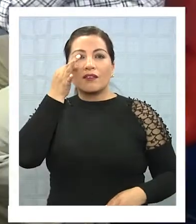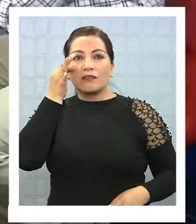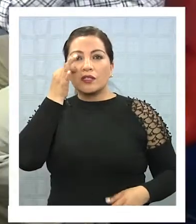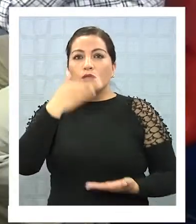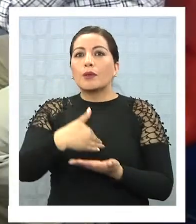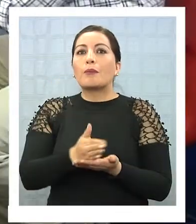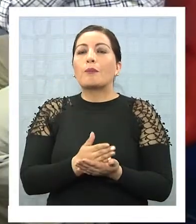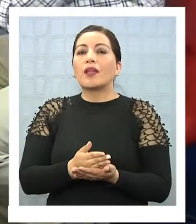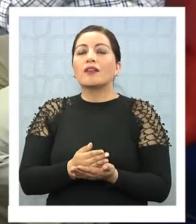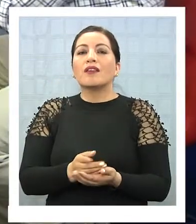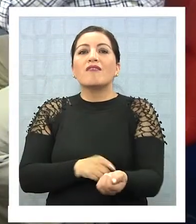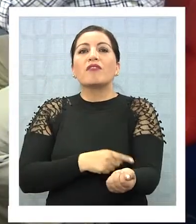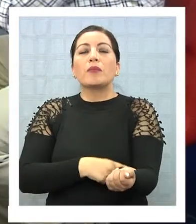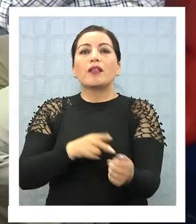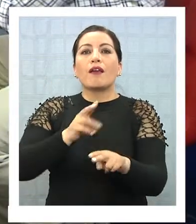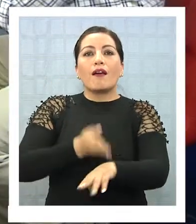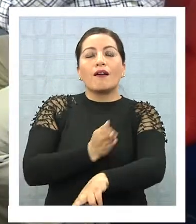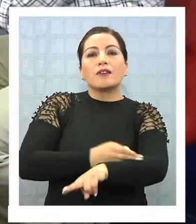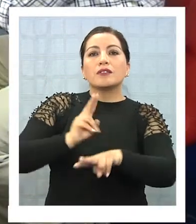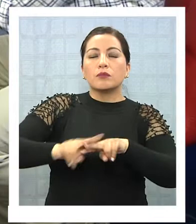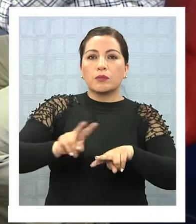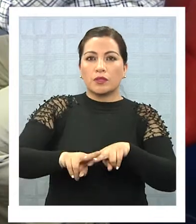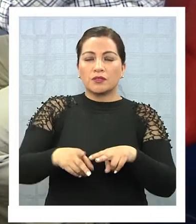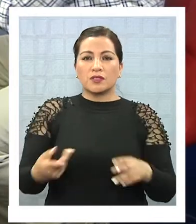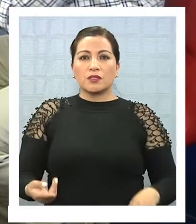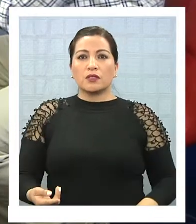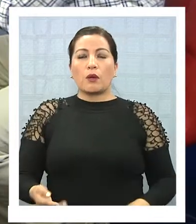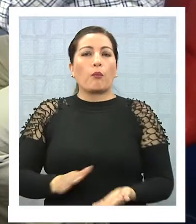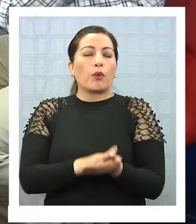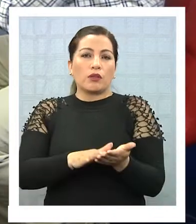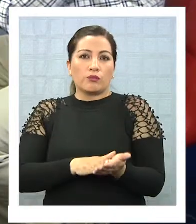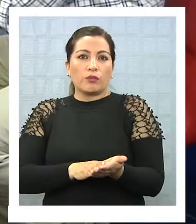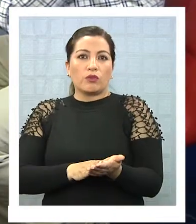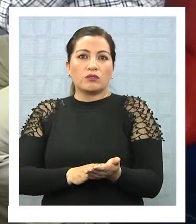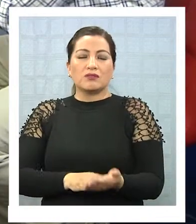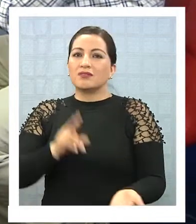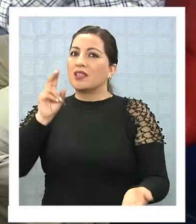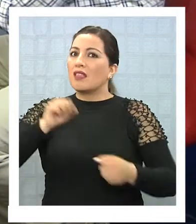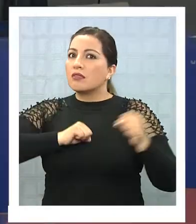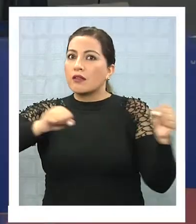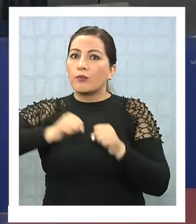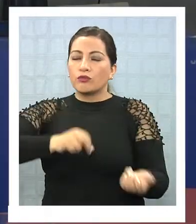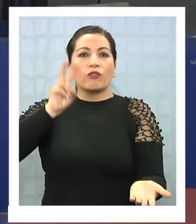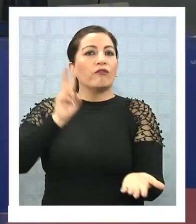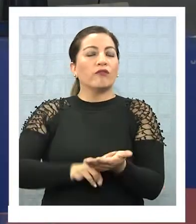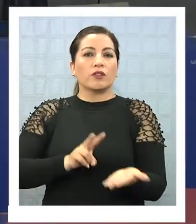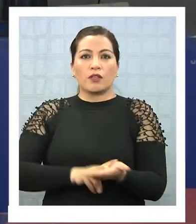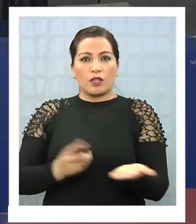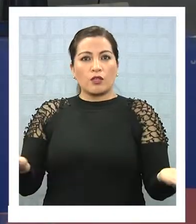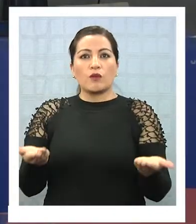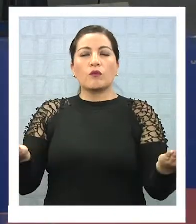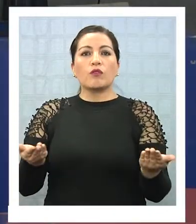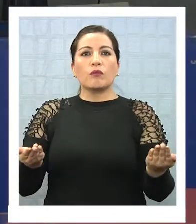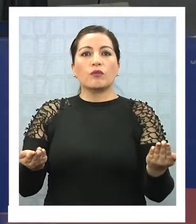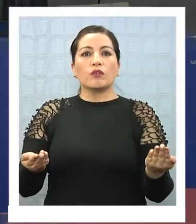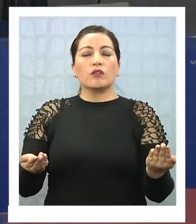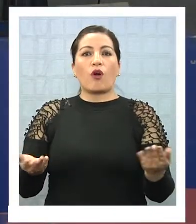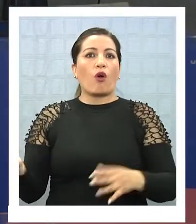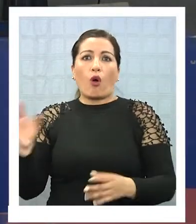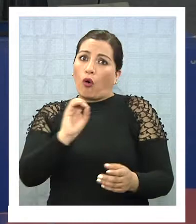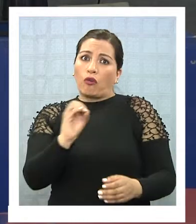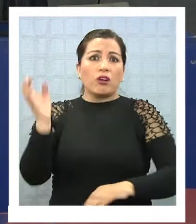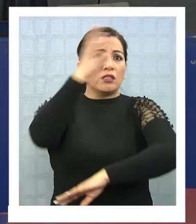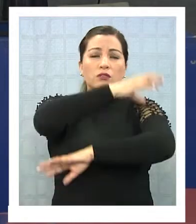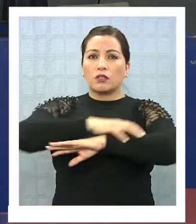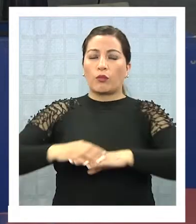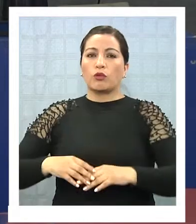familia preparada. Si se preguntaron qué hubiese pasado si el terremoto hubiese venido y habría que evacuar el tsunami, que